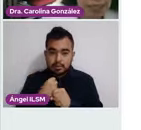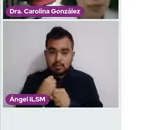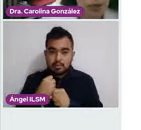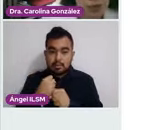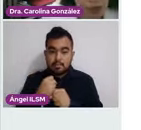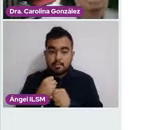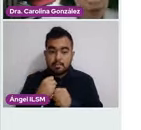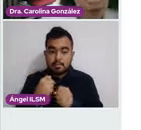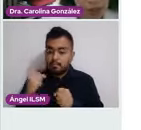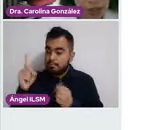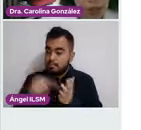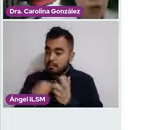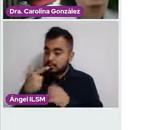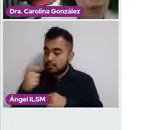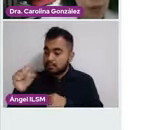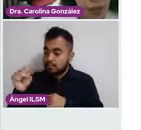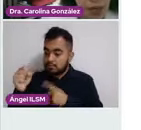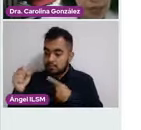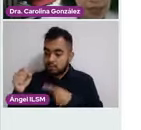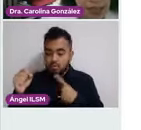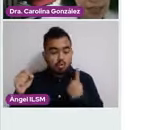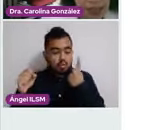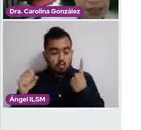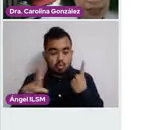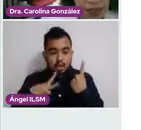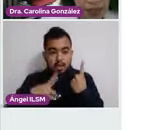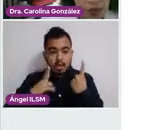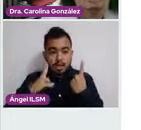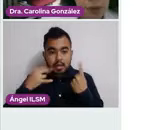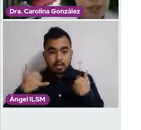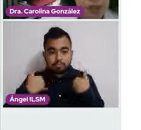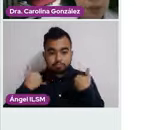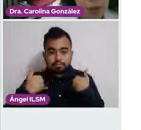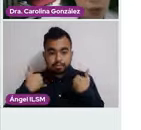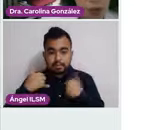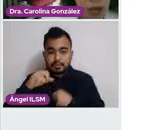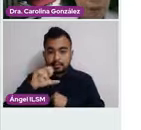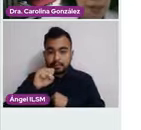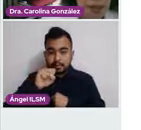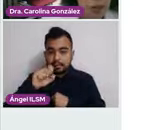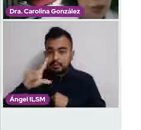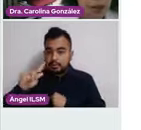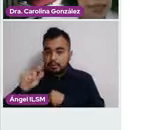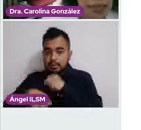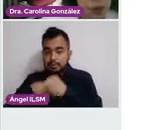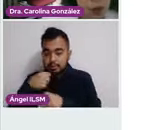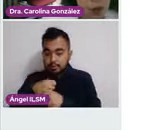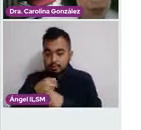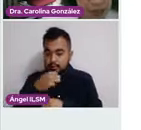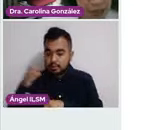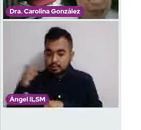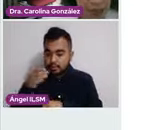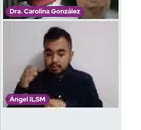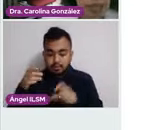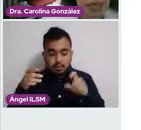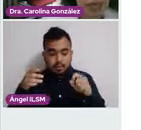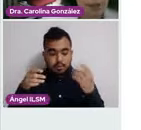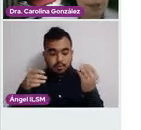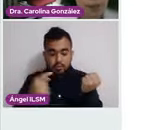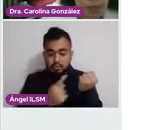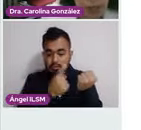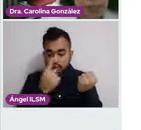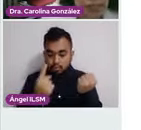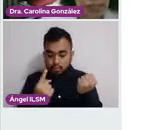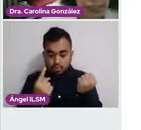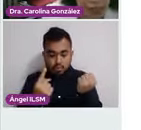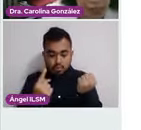.760 personas. Compartado a 60 y 70 años, que va a ser de 1 a 29 y de 1 a 27. También la